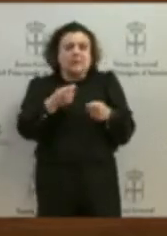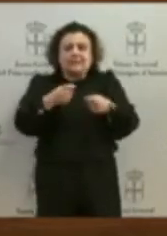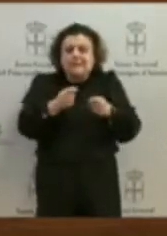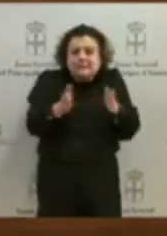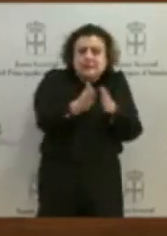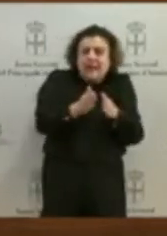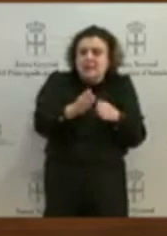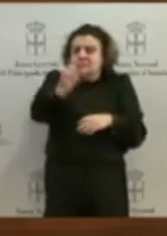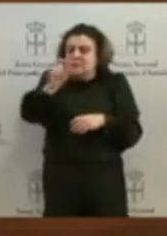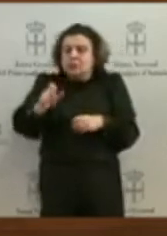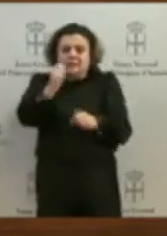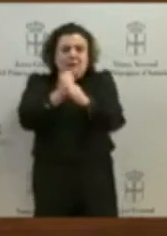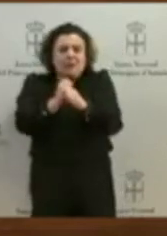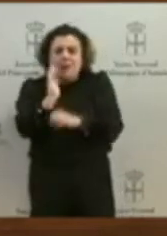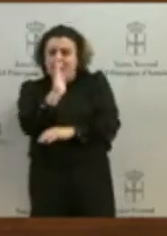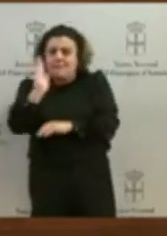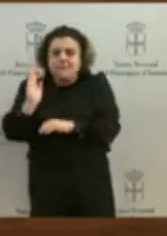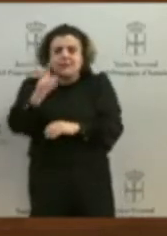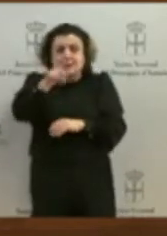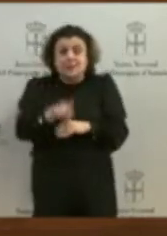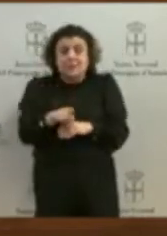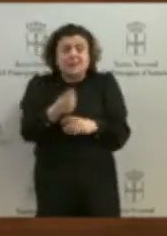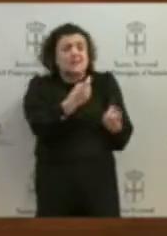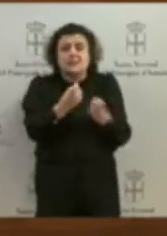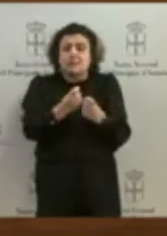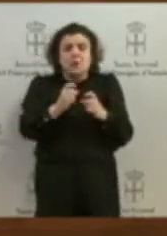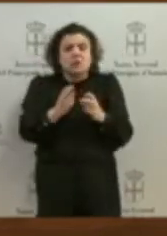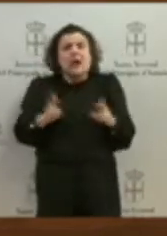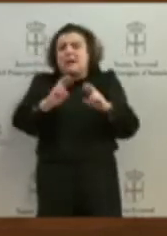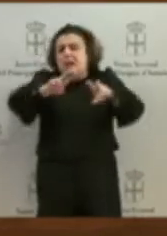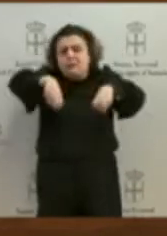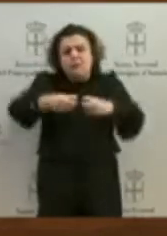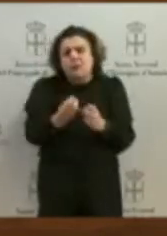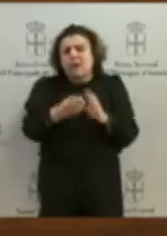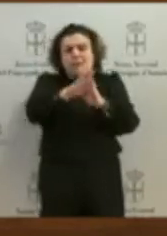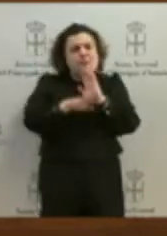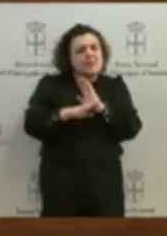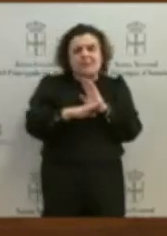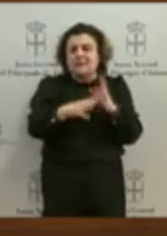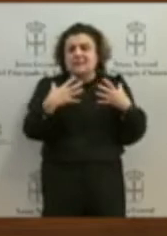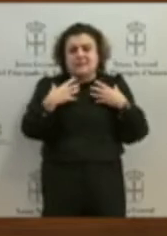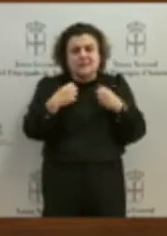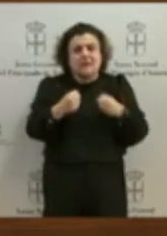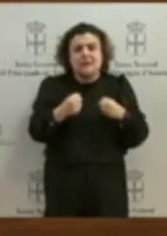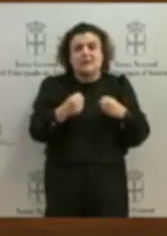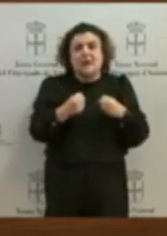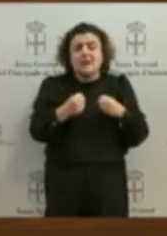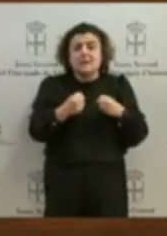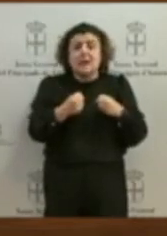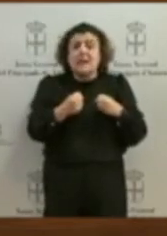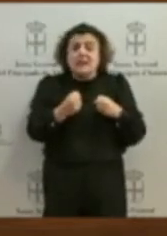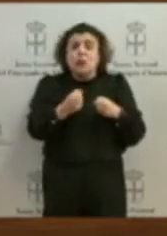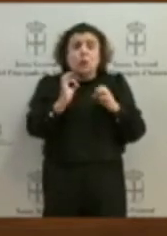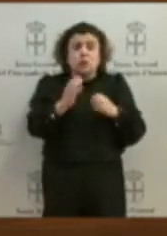Necesitamos reforzar también las plantillas sanitarias y sociosanitarias, convertir esos aplausos en políticas públicas. Necesitamos atender a esta